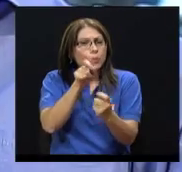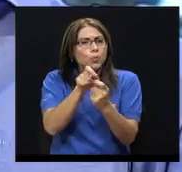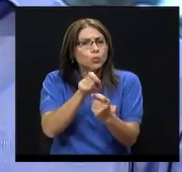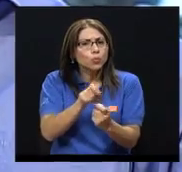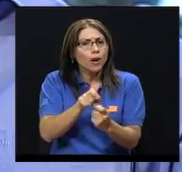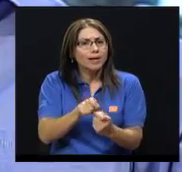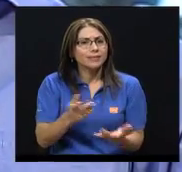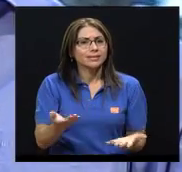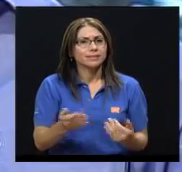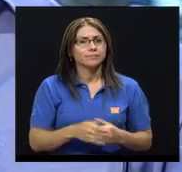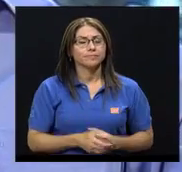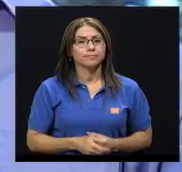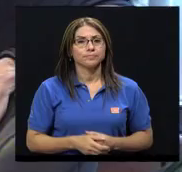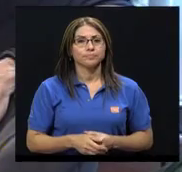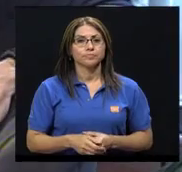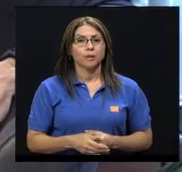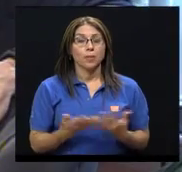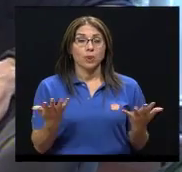para que se vean.